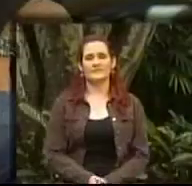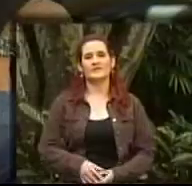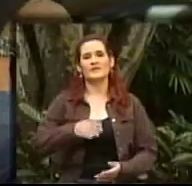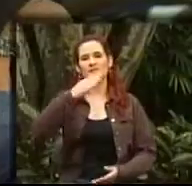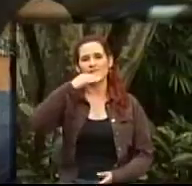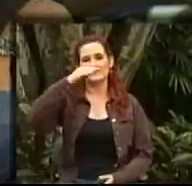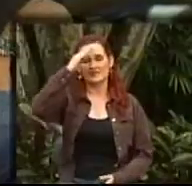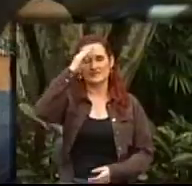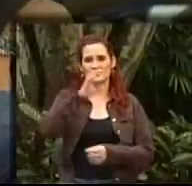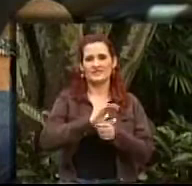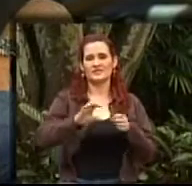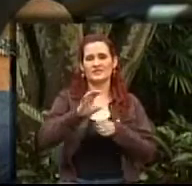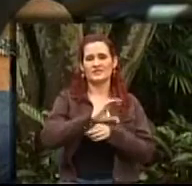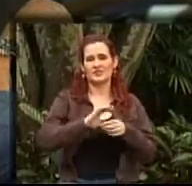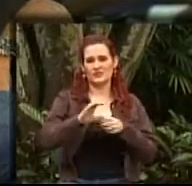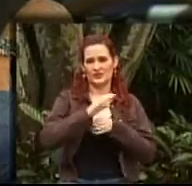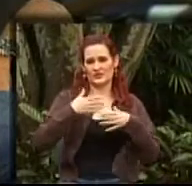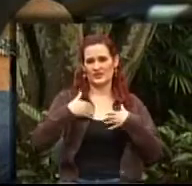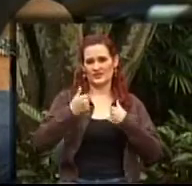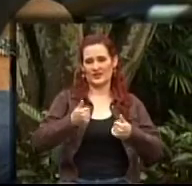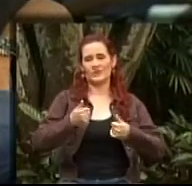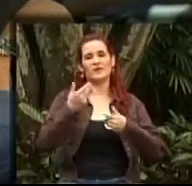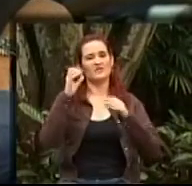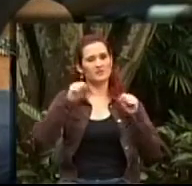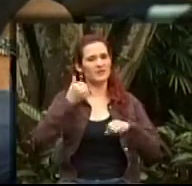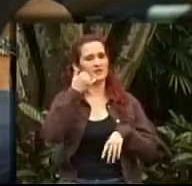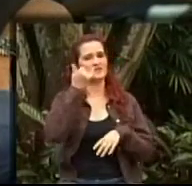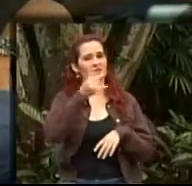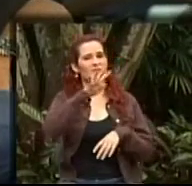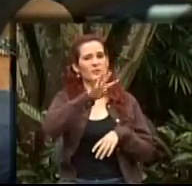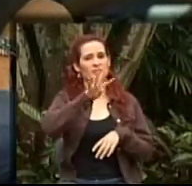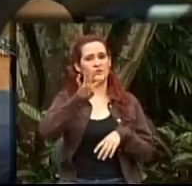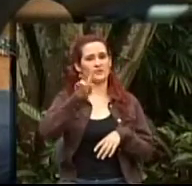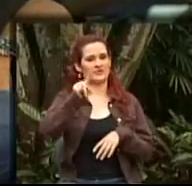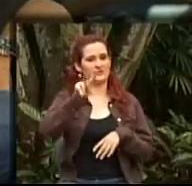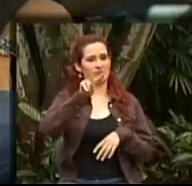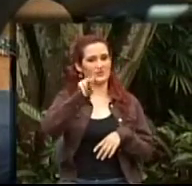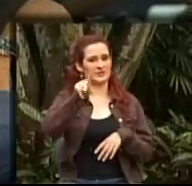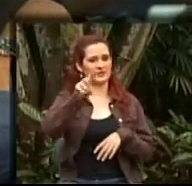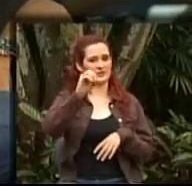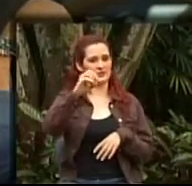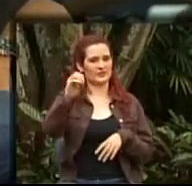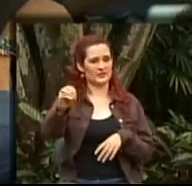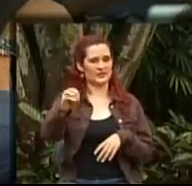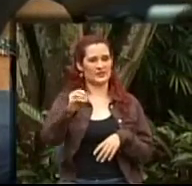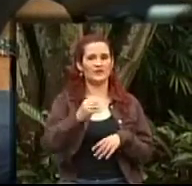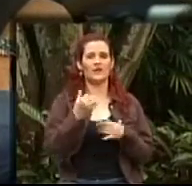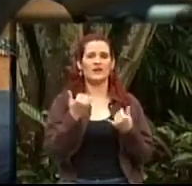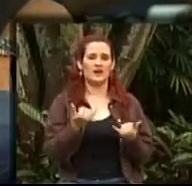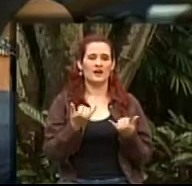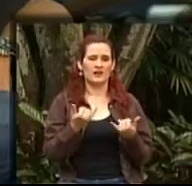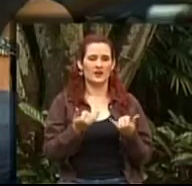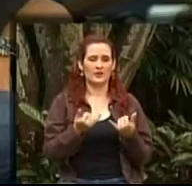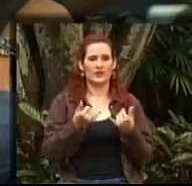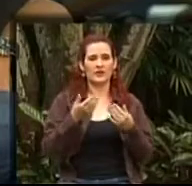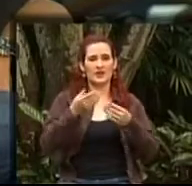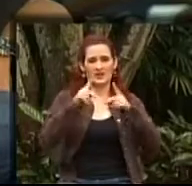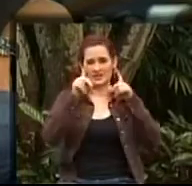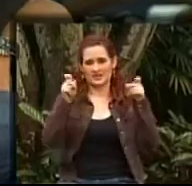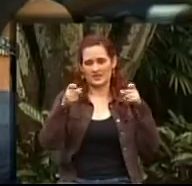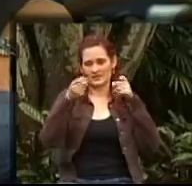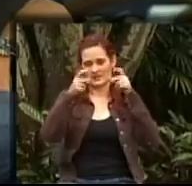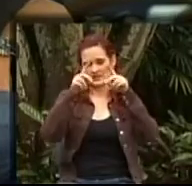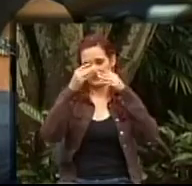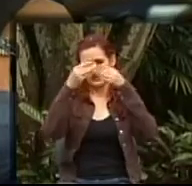Medellín, Ciudad Saludable, línea abierta 441-2100. Y estamos cerrando por lo pronto. Por esta semana el tema de la